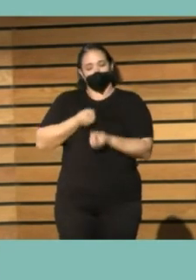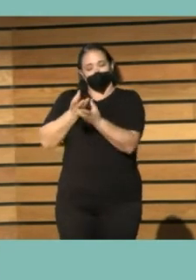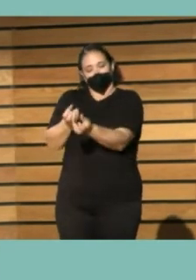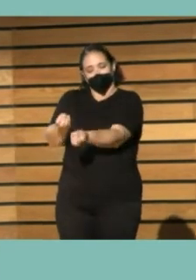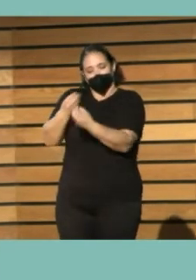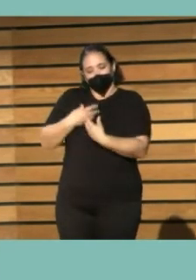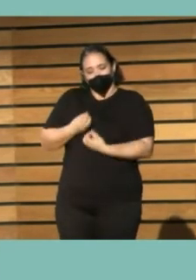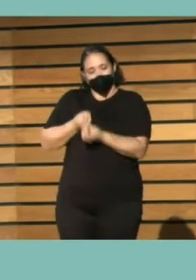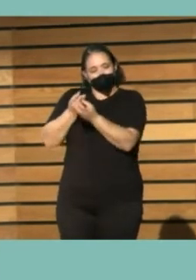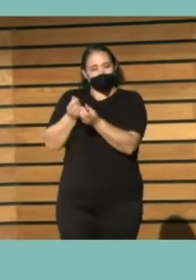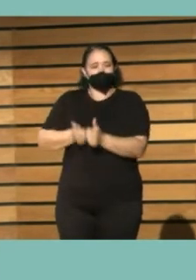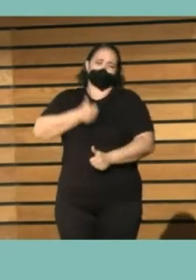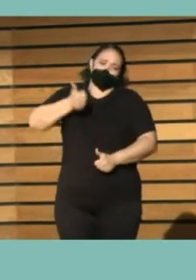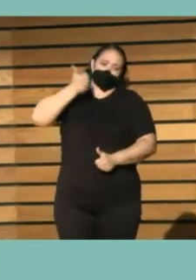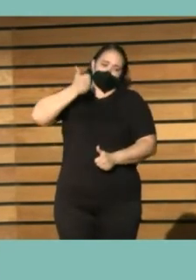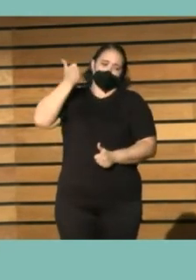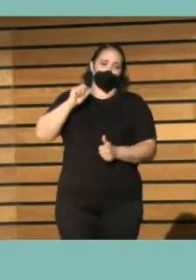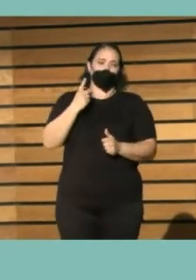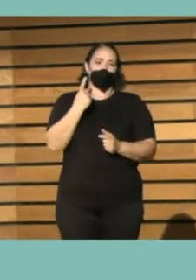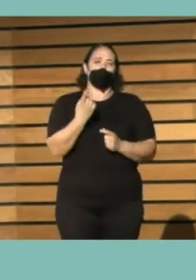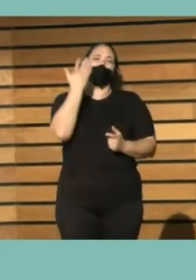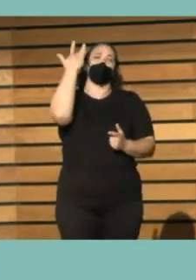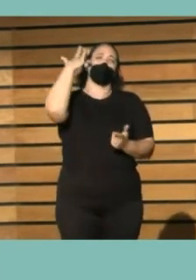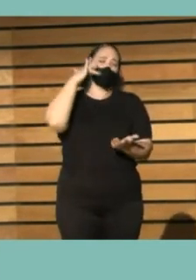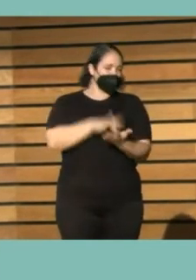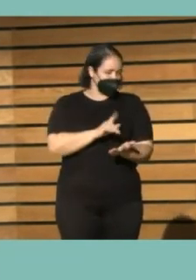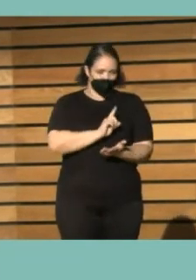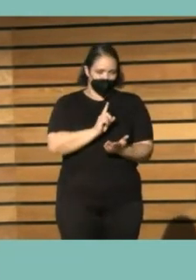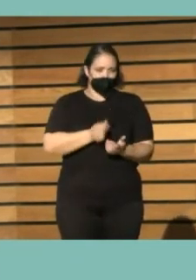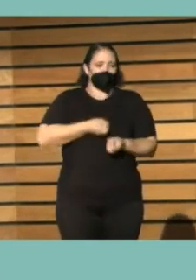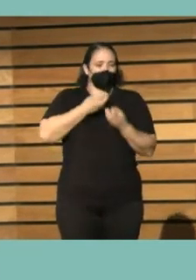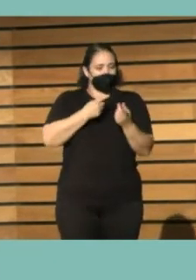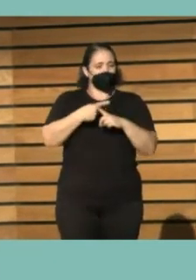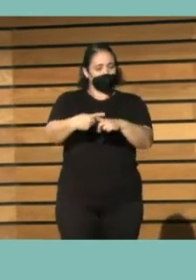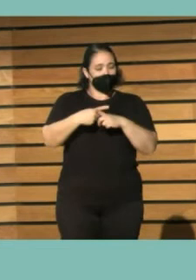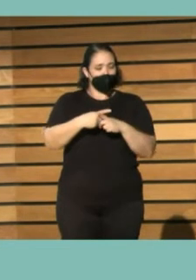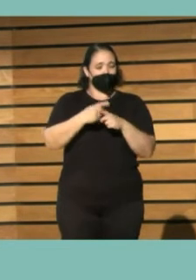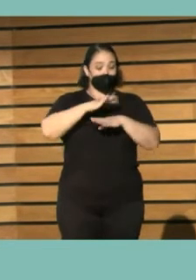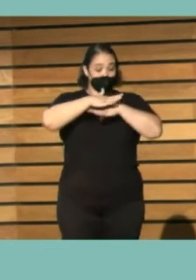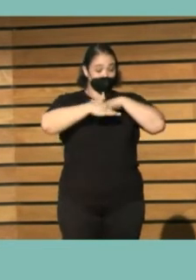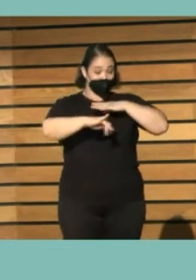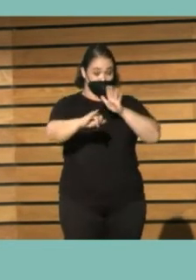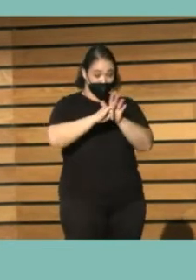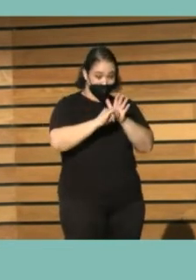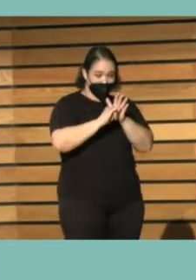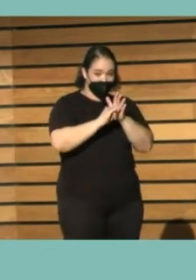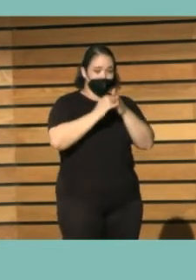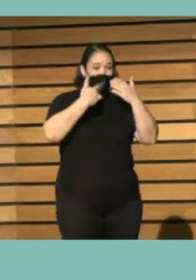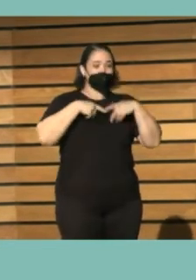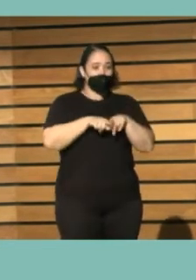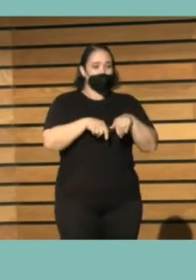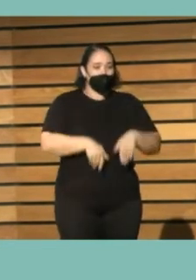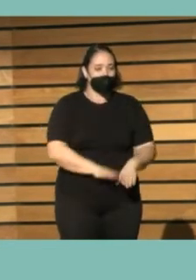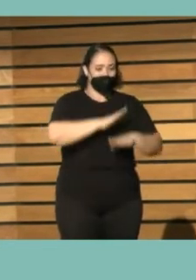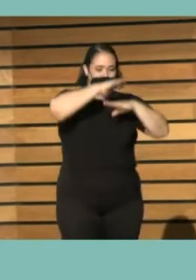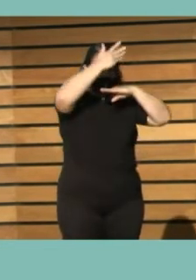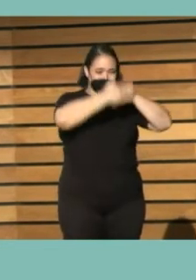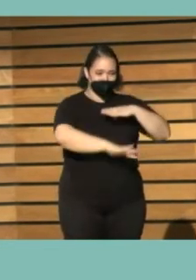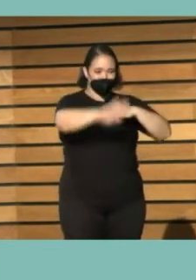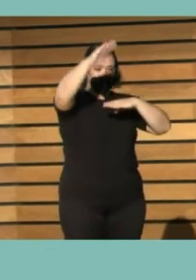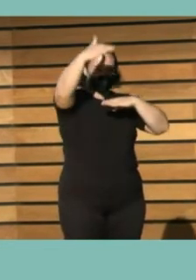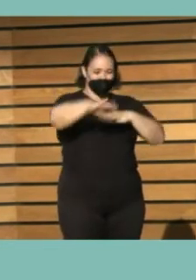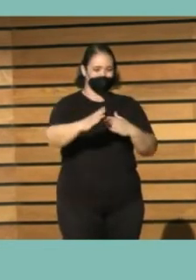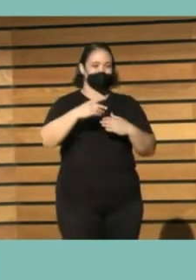deberíamos fomentarlo más no sé si es que estamos al lado del mar pero yo os haría una ola a vosotros y nos haría una ola a todos